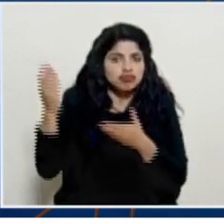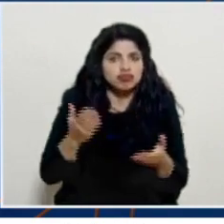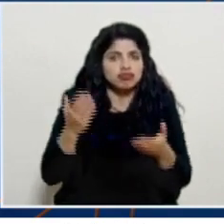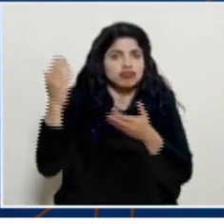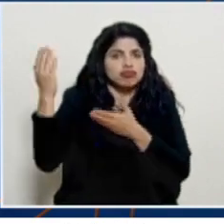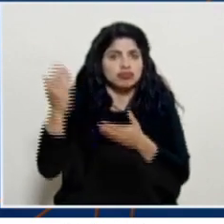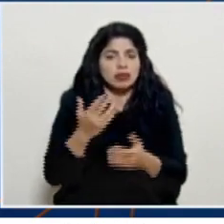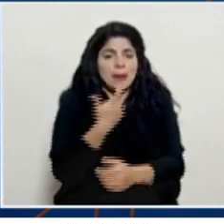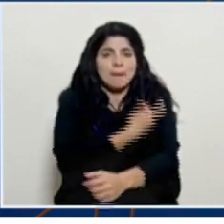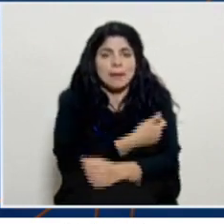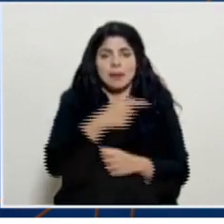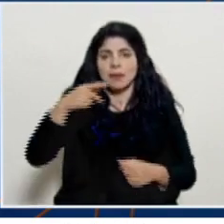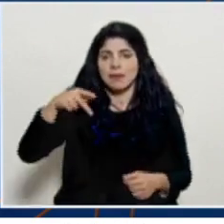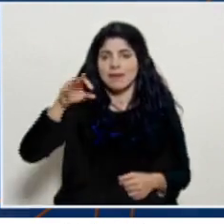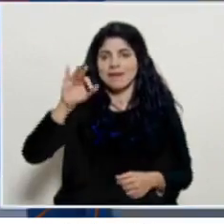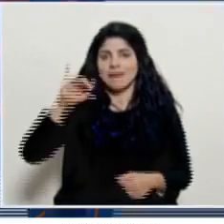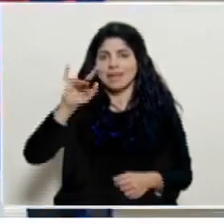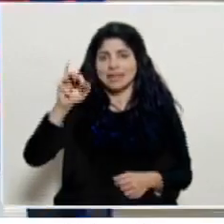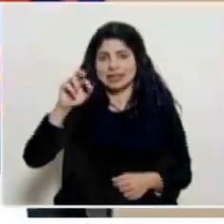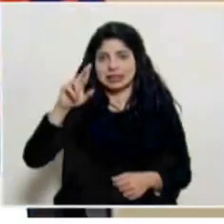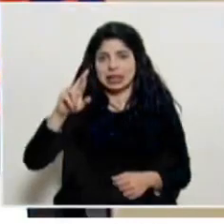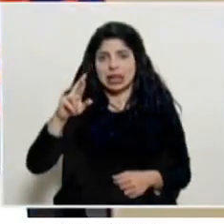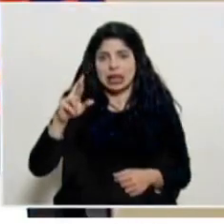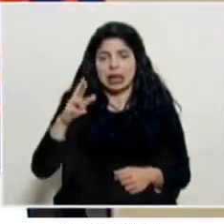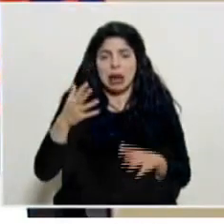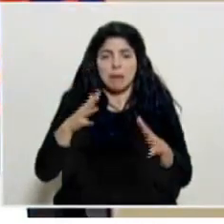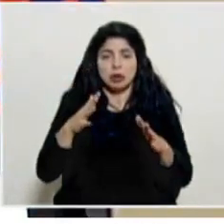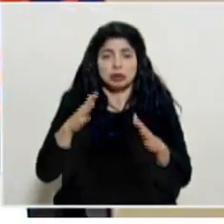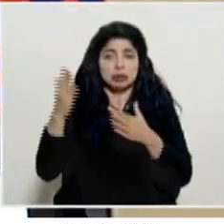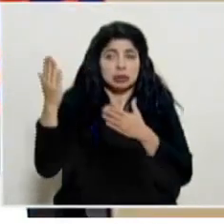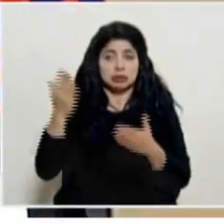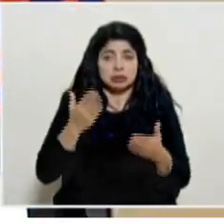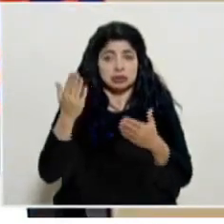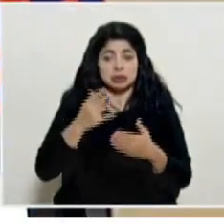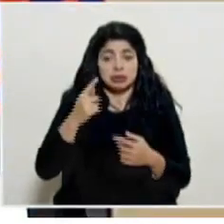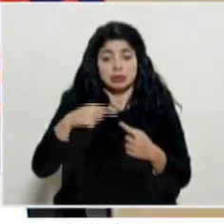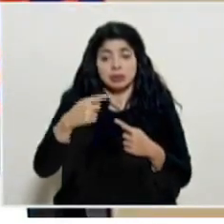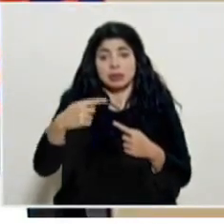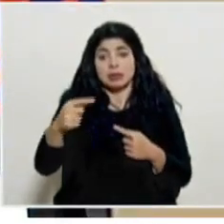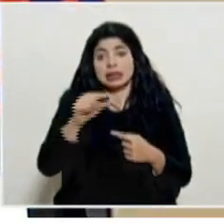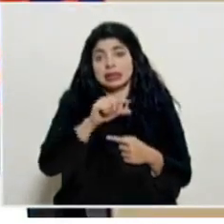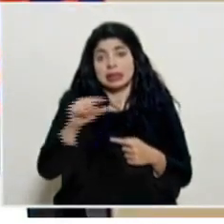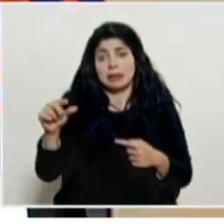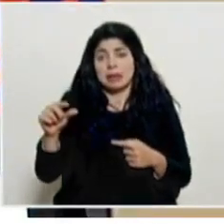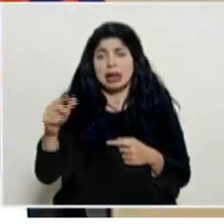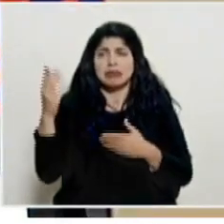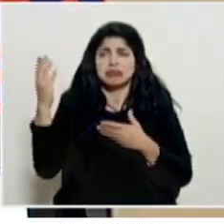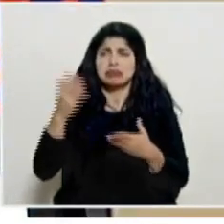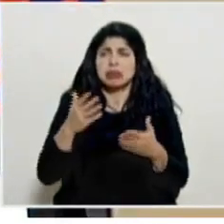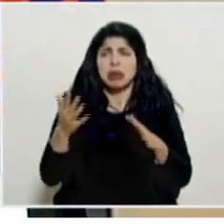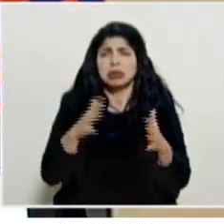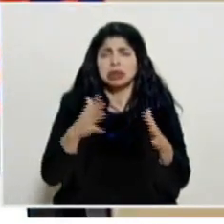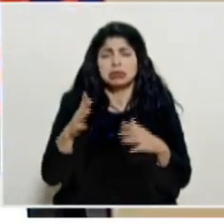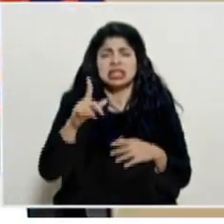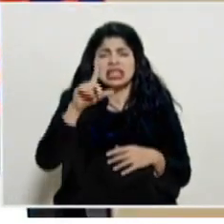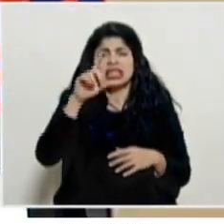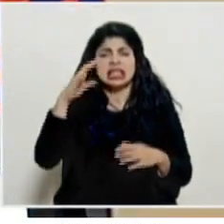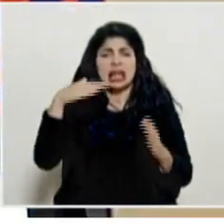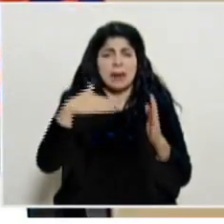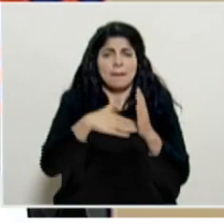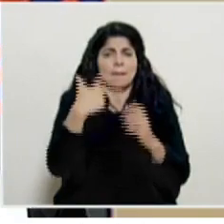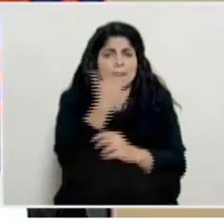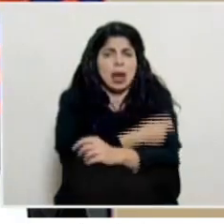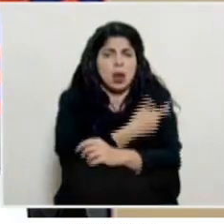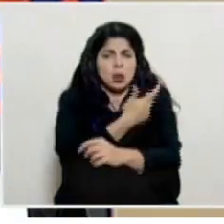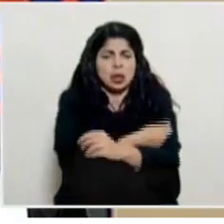vacunas de Pfizer el promedio que se espera para las próximas semanas anda por el orden de las 100 mil dosis